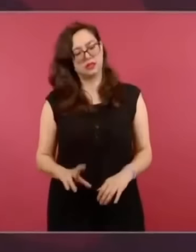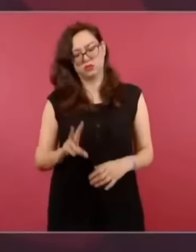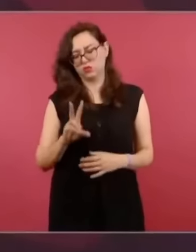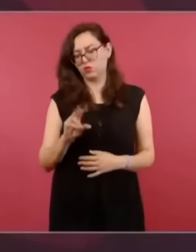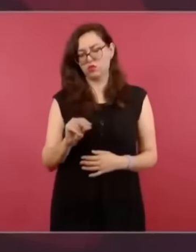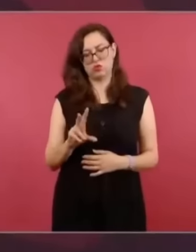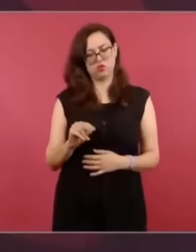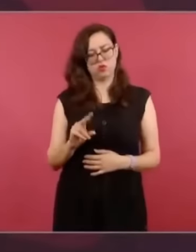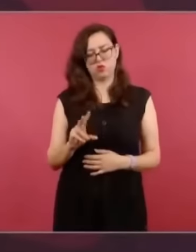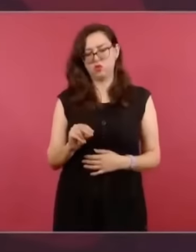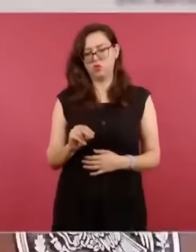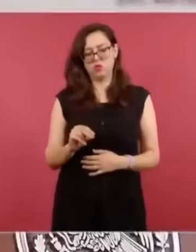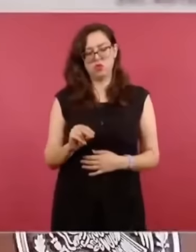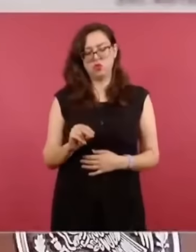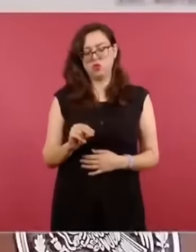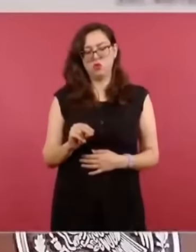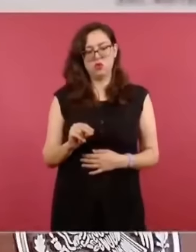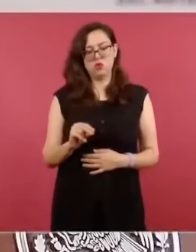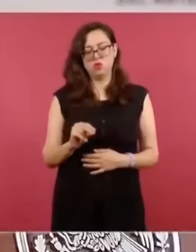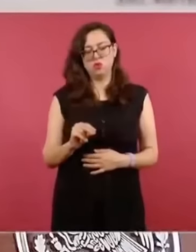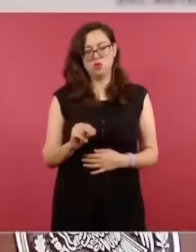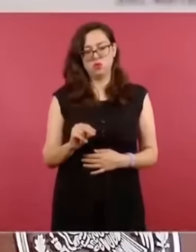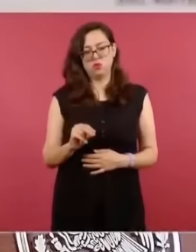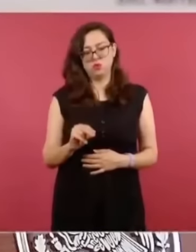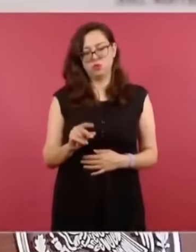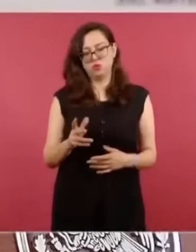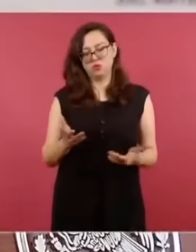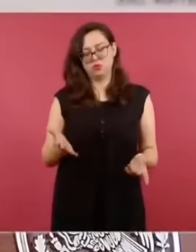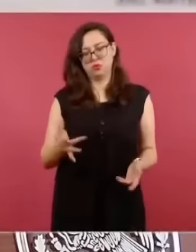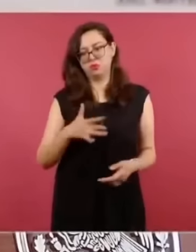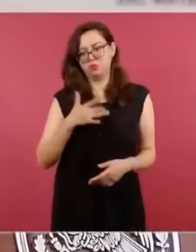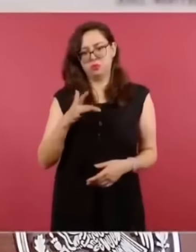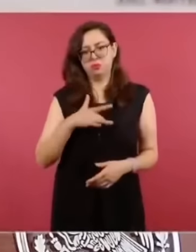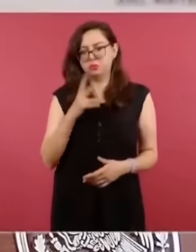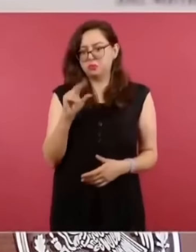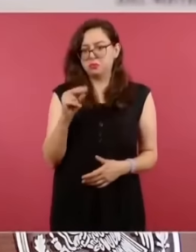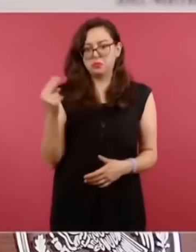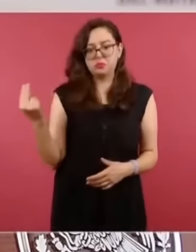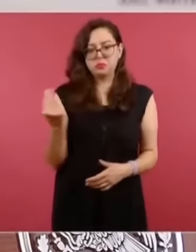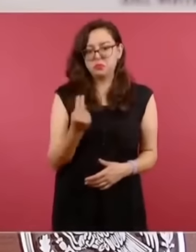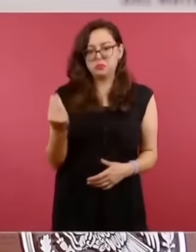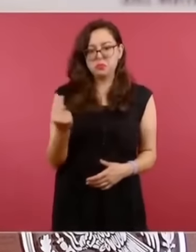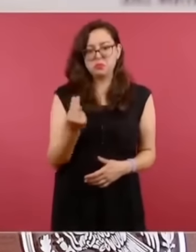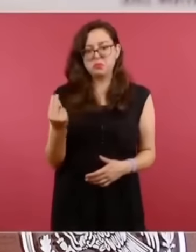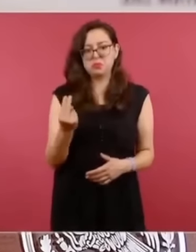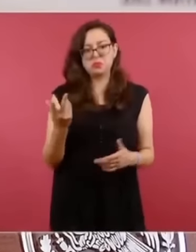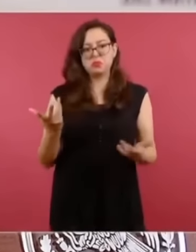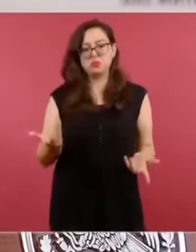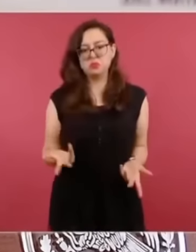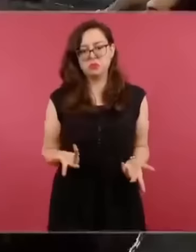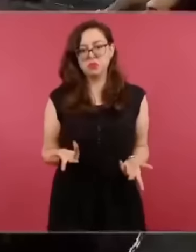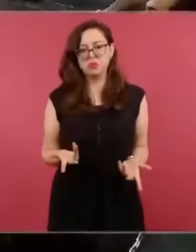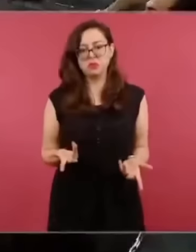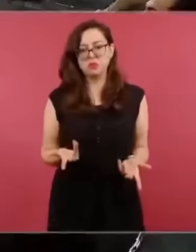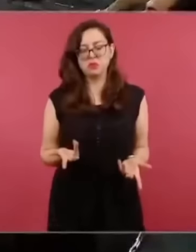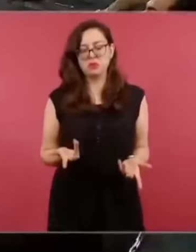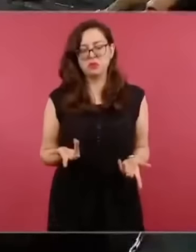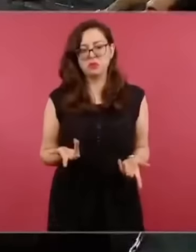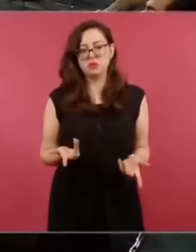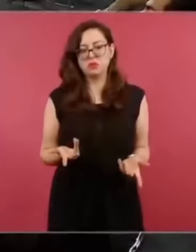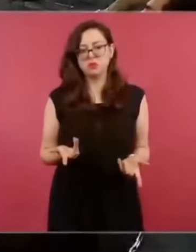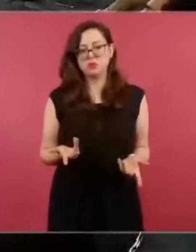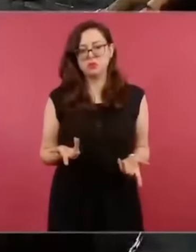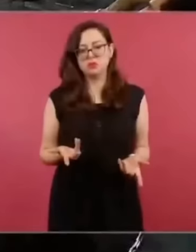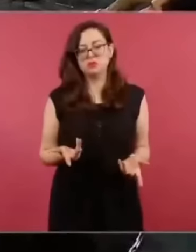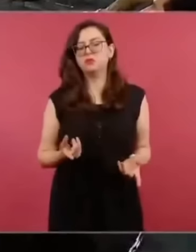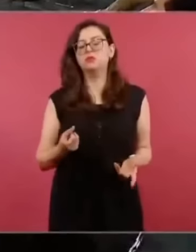porque me parece de mal gusto que venga la asesora del presidente Biden y que le dé